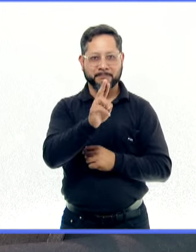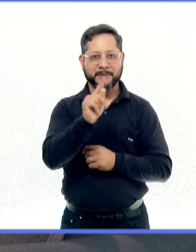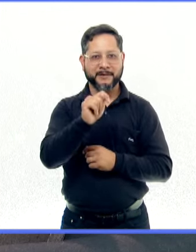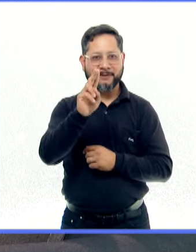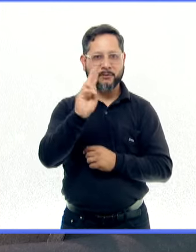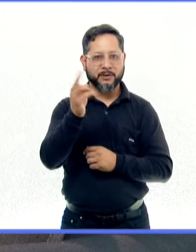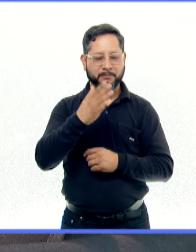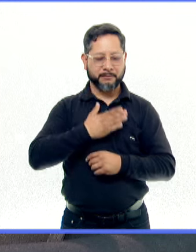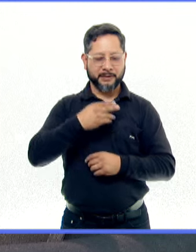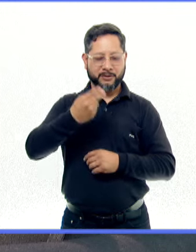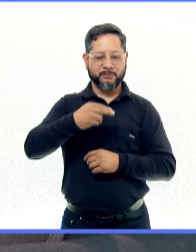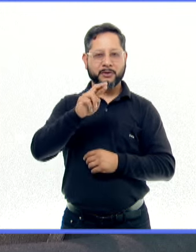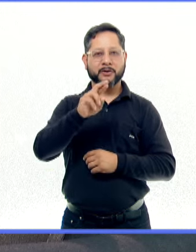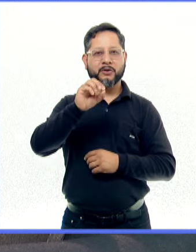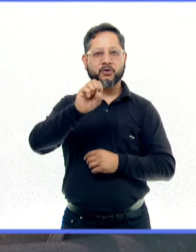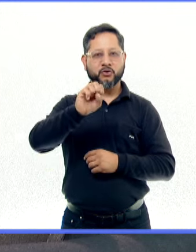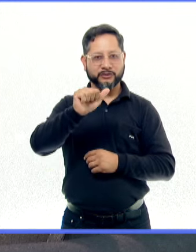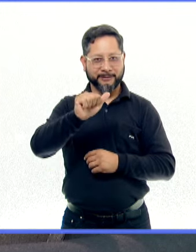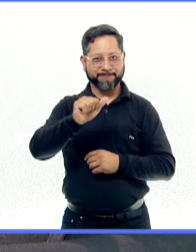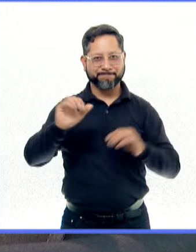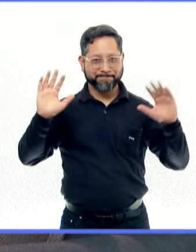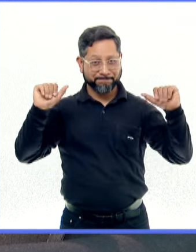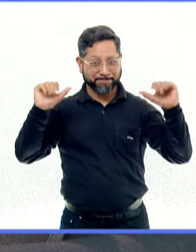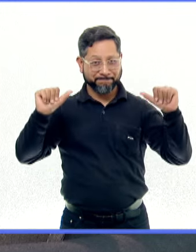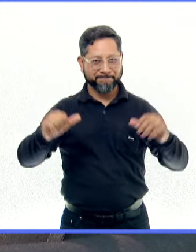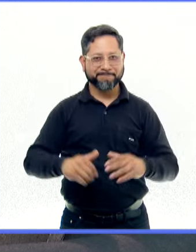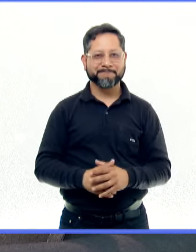TV UNAM. Mi nombre es Rosa Brizuela. Adiós.